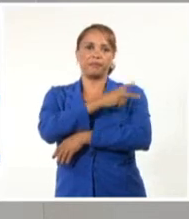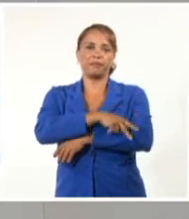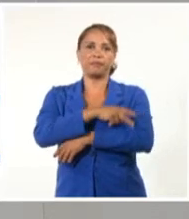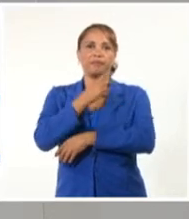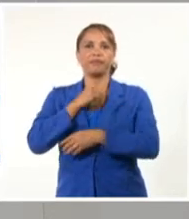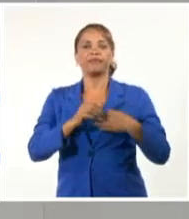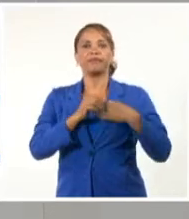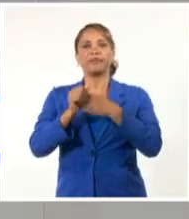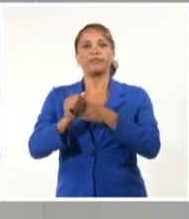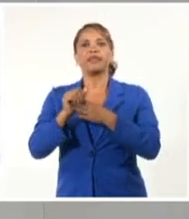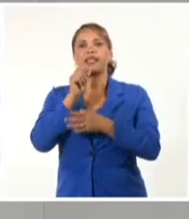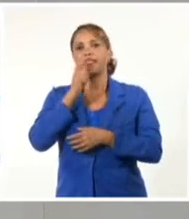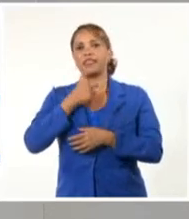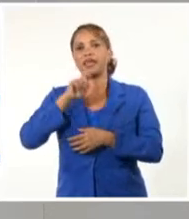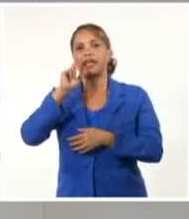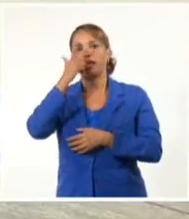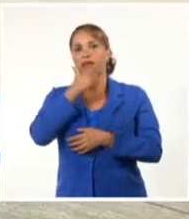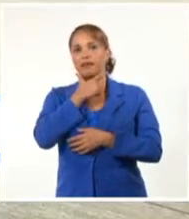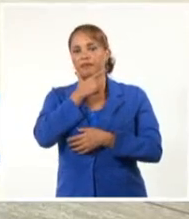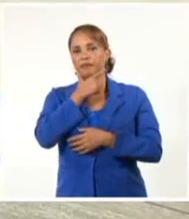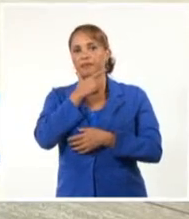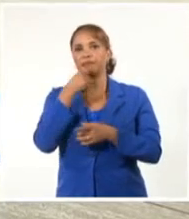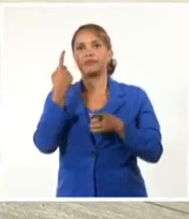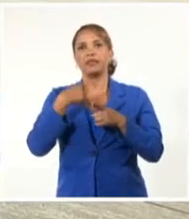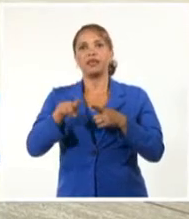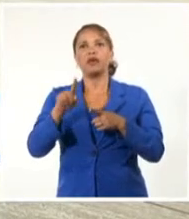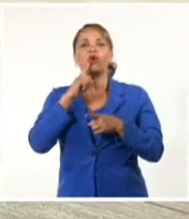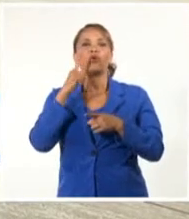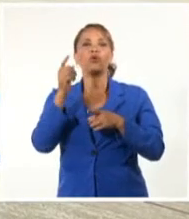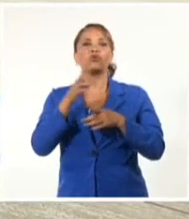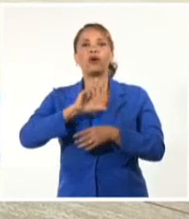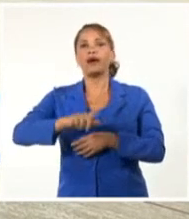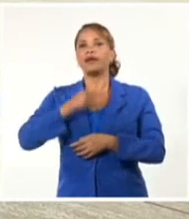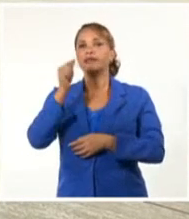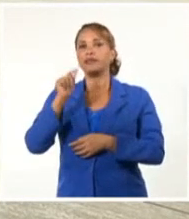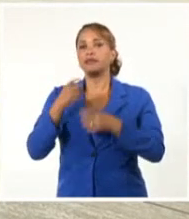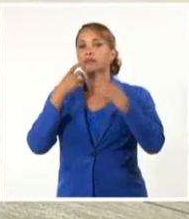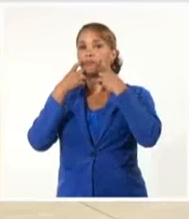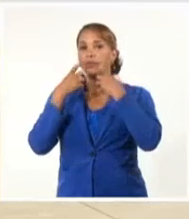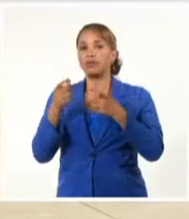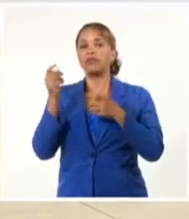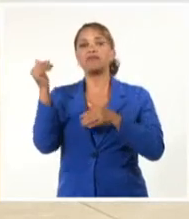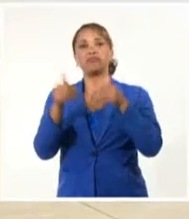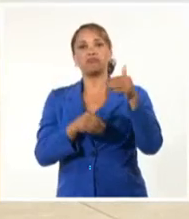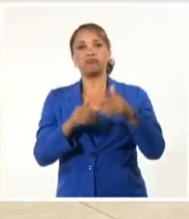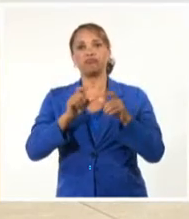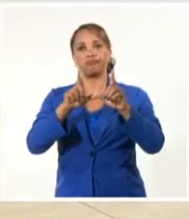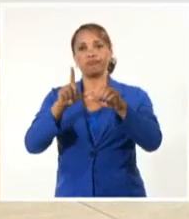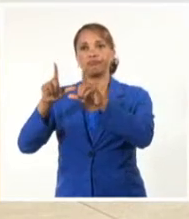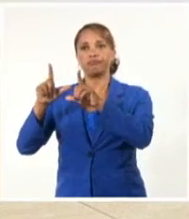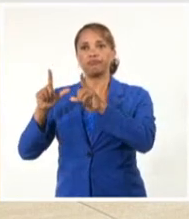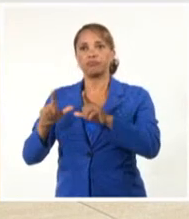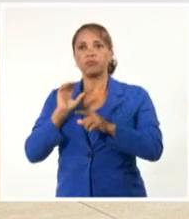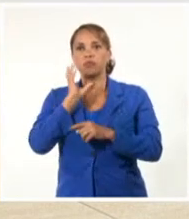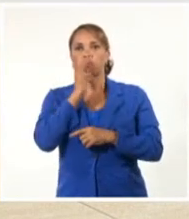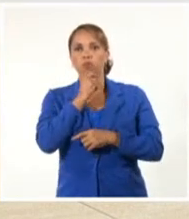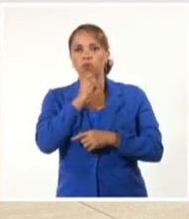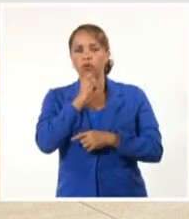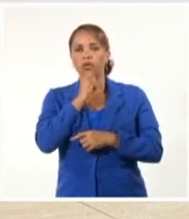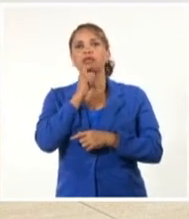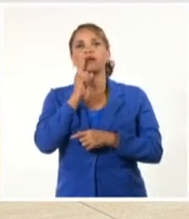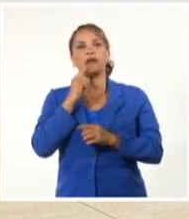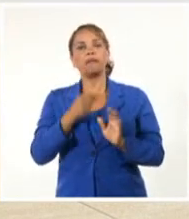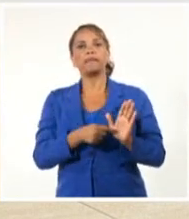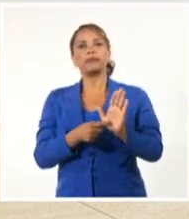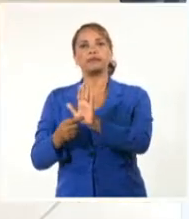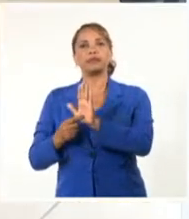Delia María López y Tomás Lara. Alberto Lescai, Eliseo Valdés Erustes, Gabriel Cisnero, Guillermo Ramírez, Jander Lara, José